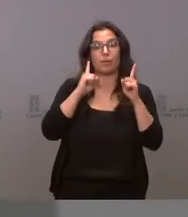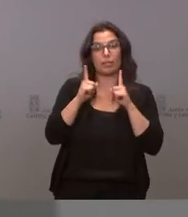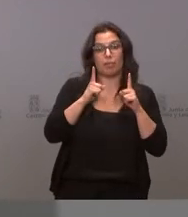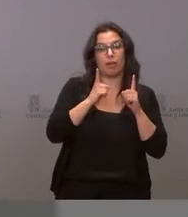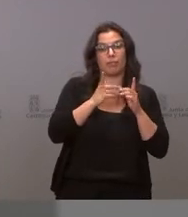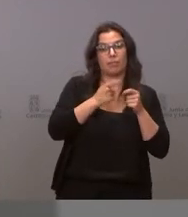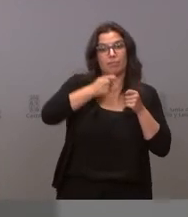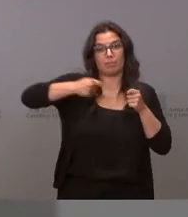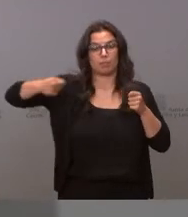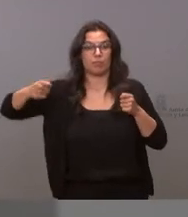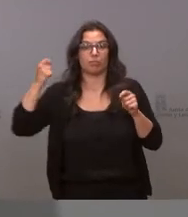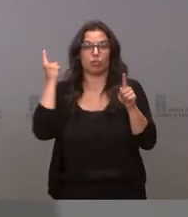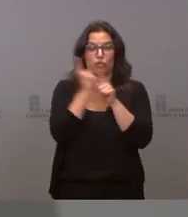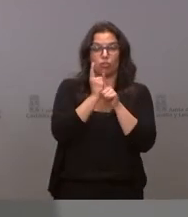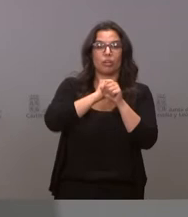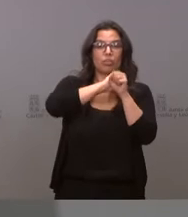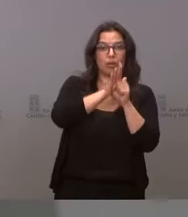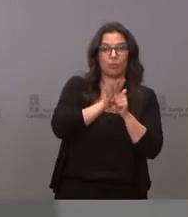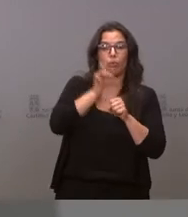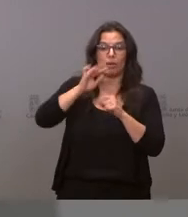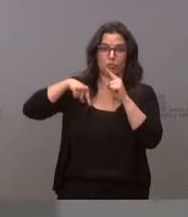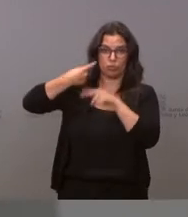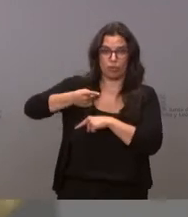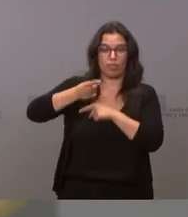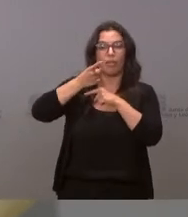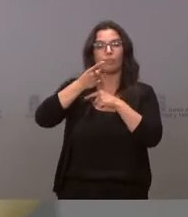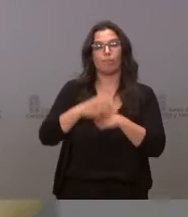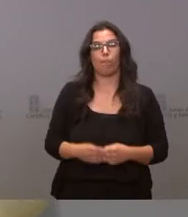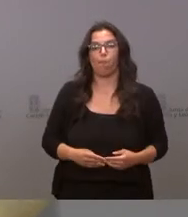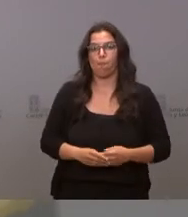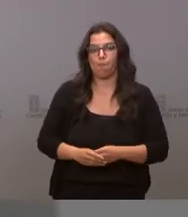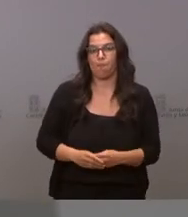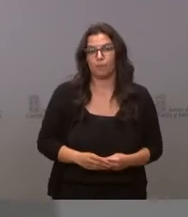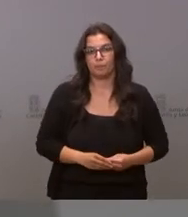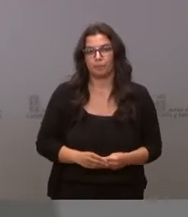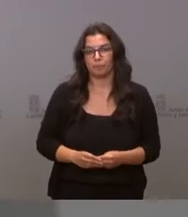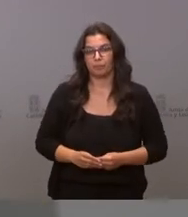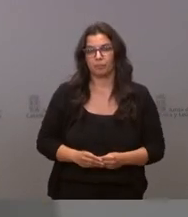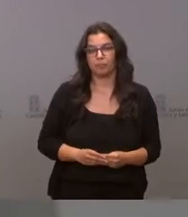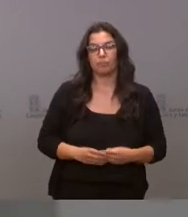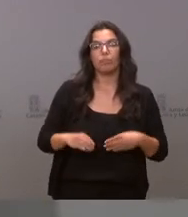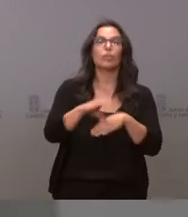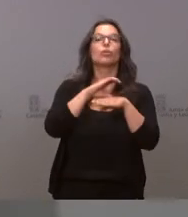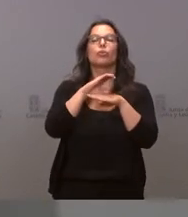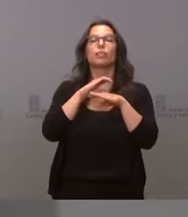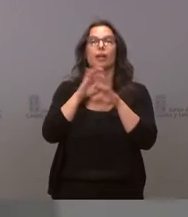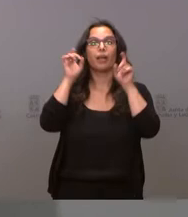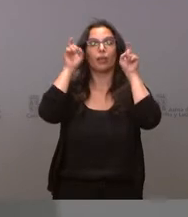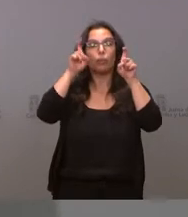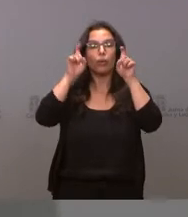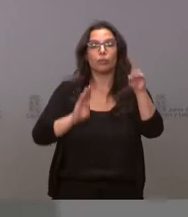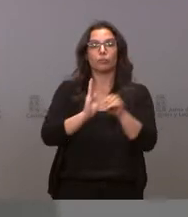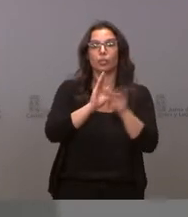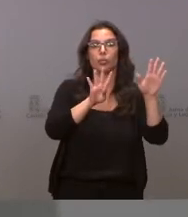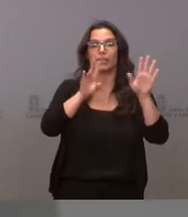combatir el virus y su impacto social. La Consejería de Educación destina